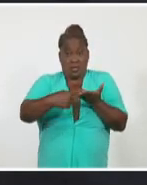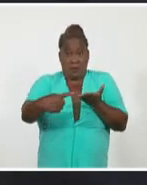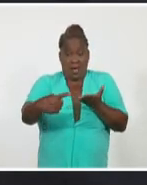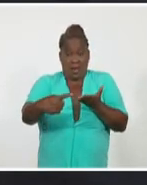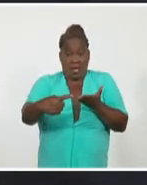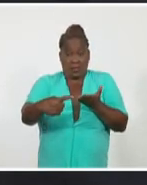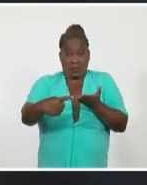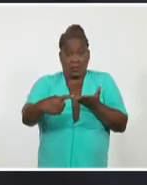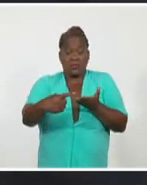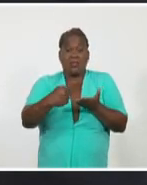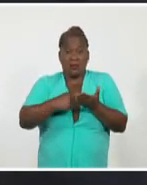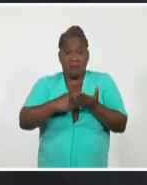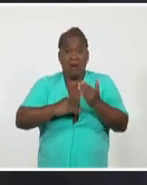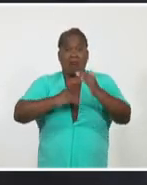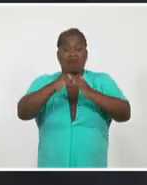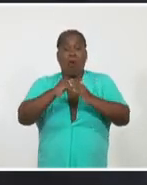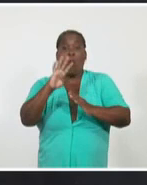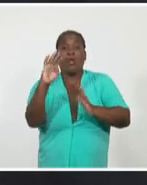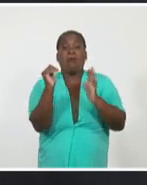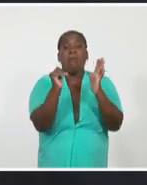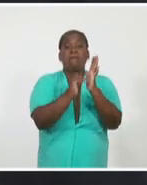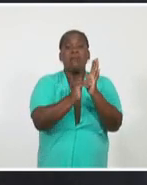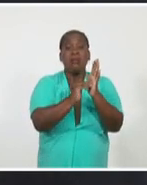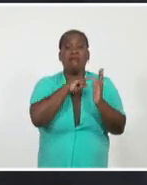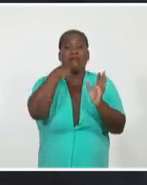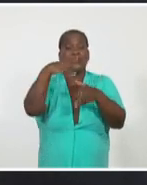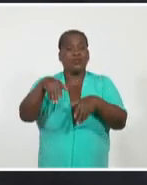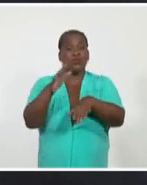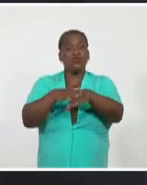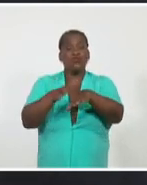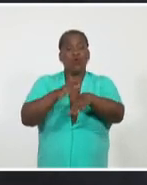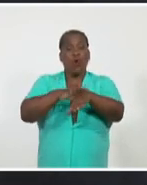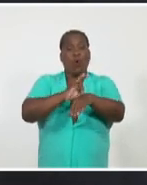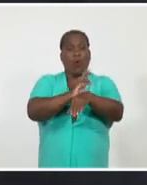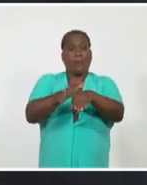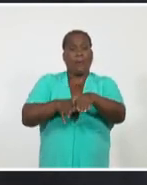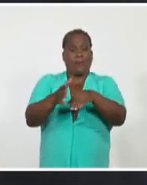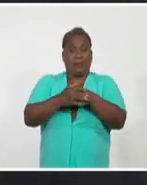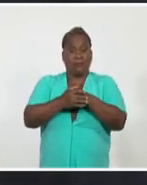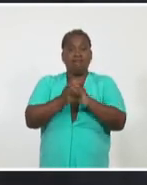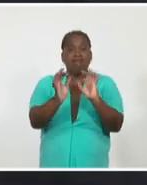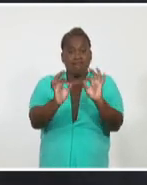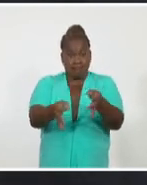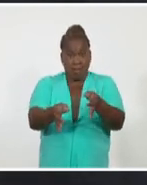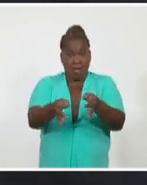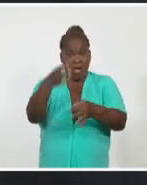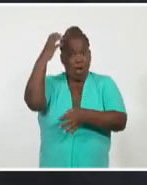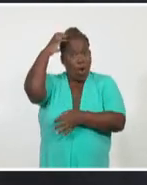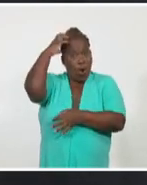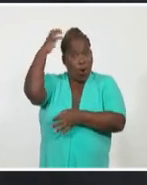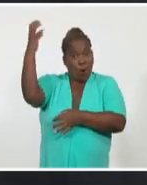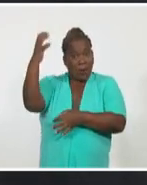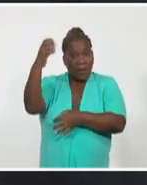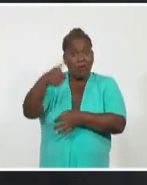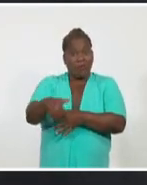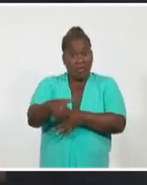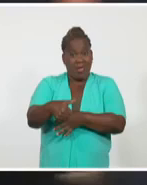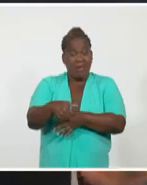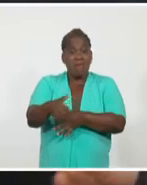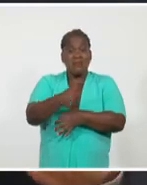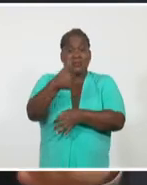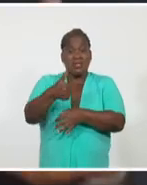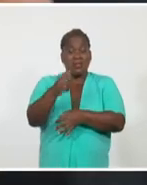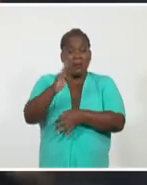a los 400.000 fallecidos a causa del coronavirus. Una realidad que el gobierno de Jair Bolsonaro hace ver como